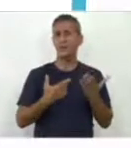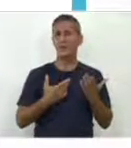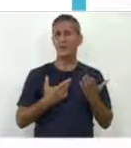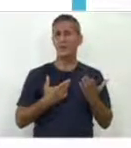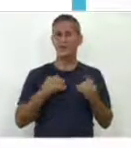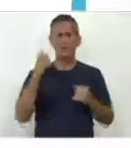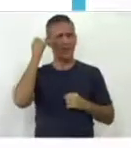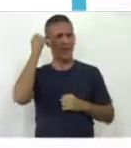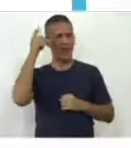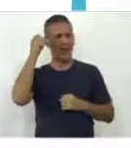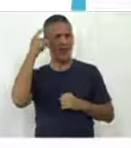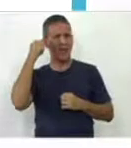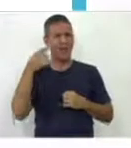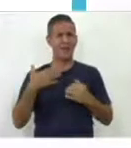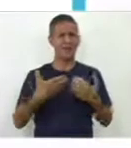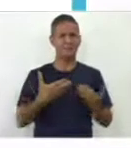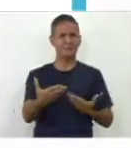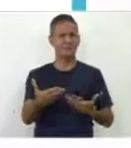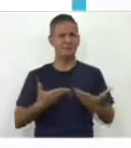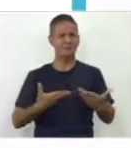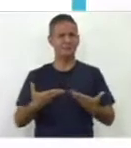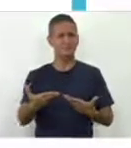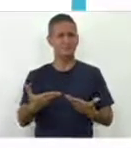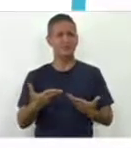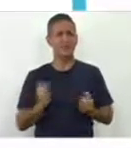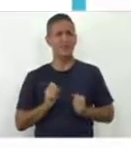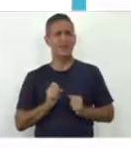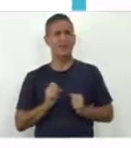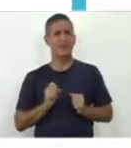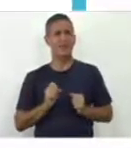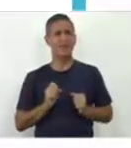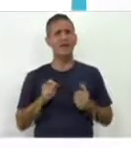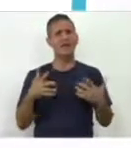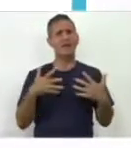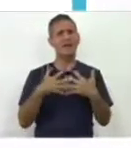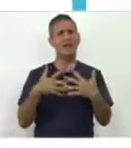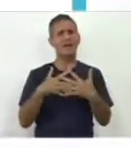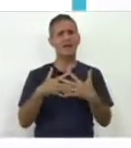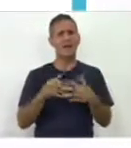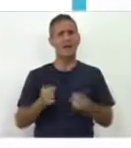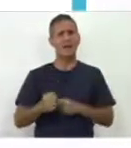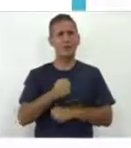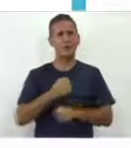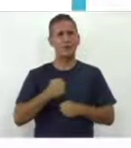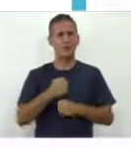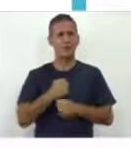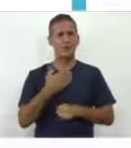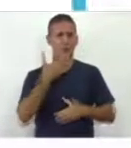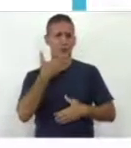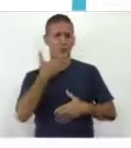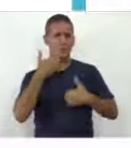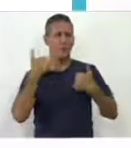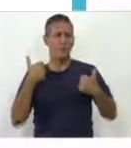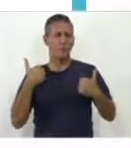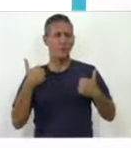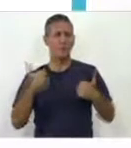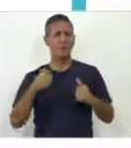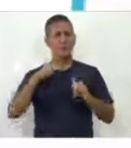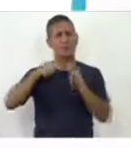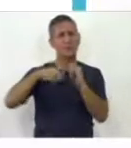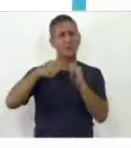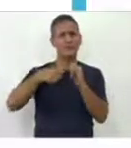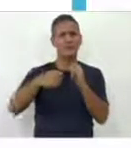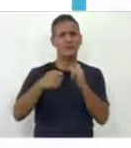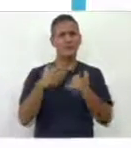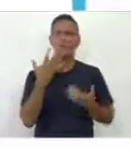experiencias acerca de la utilización positiva y conveniente de los audiovisuales con